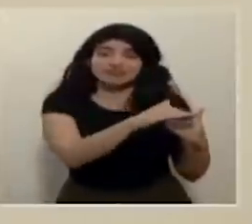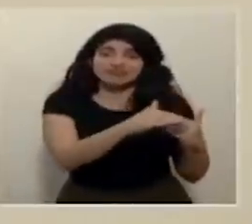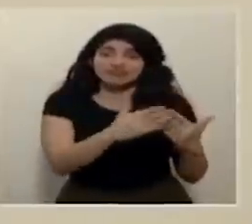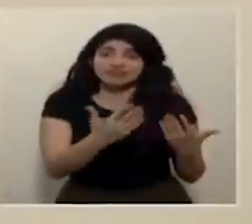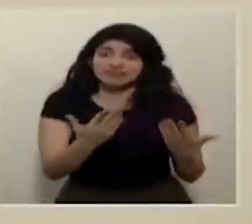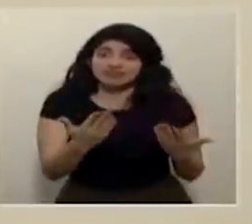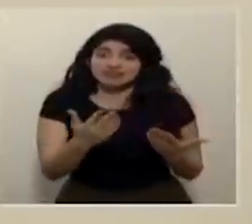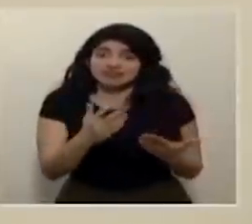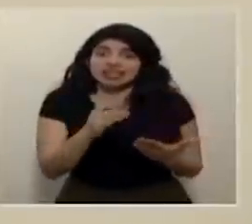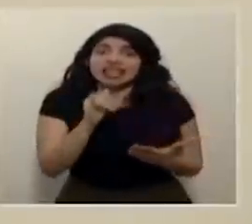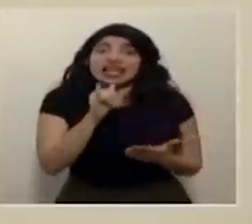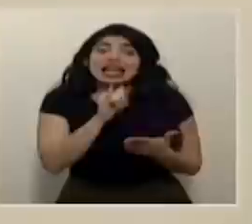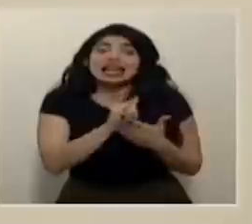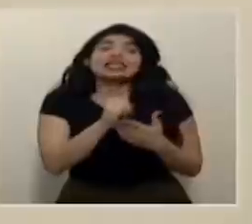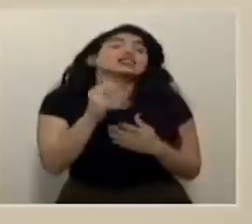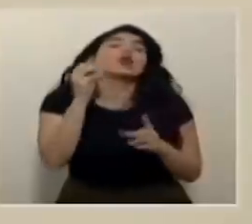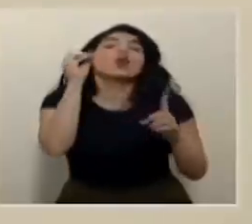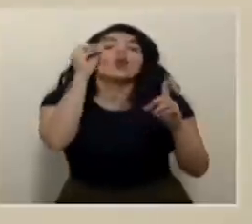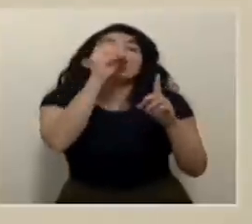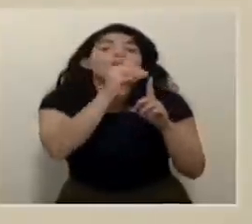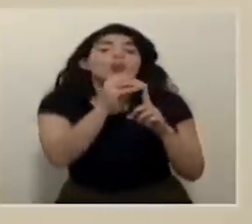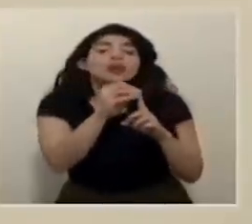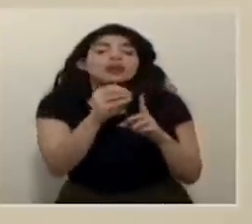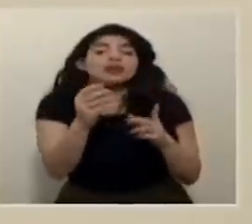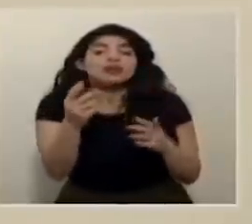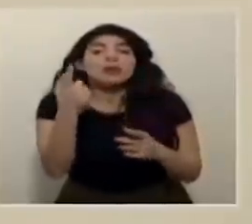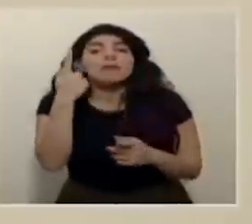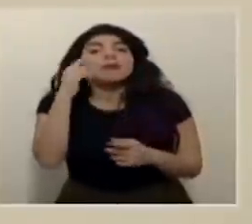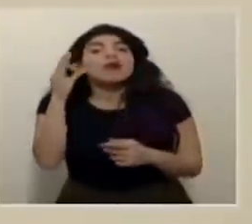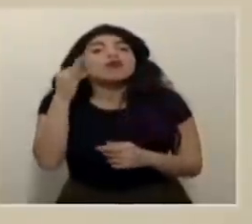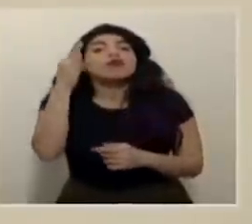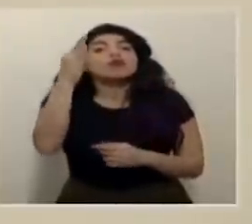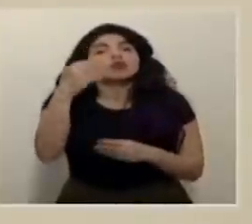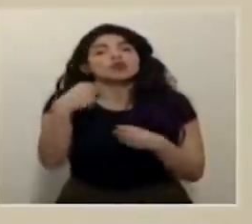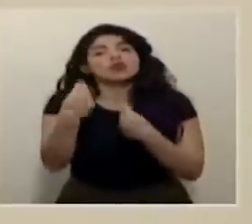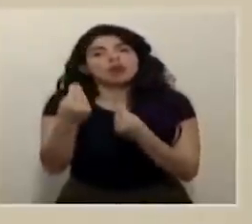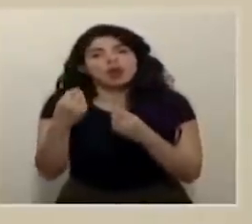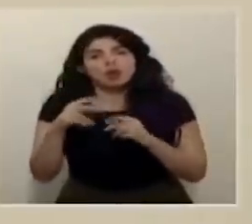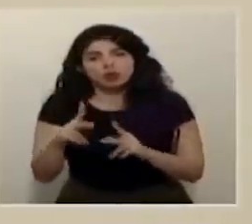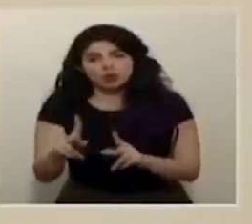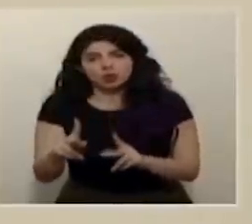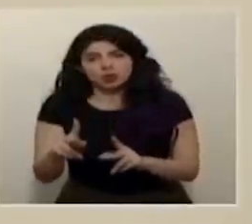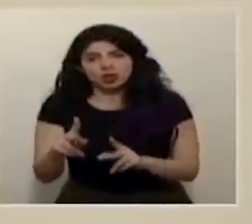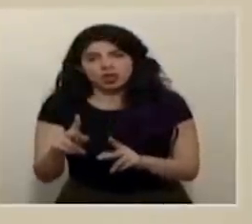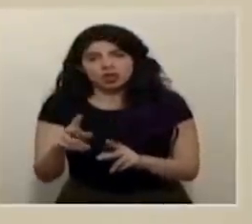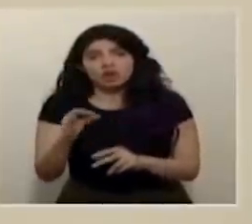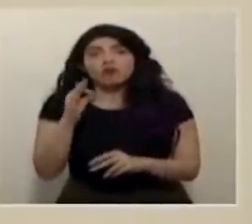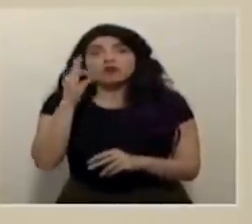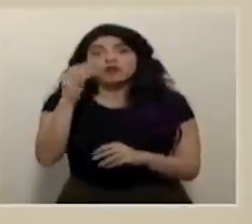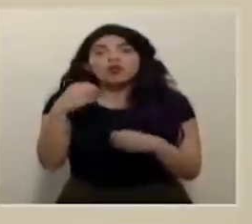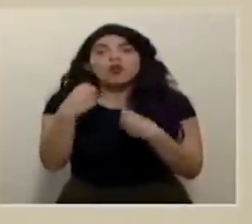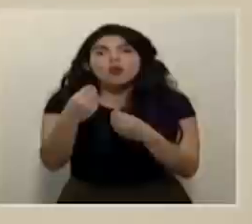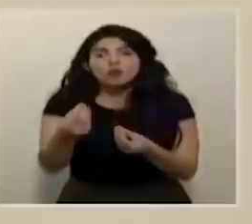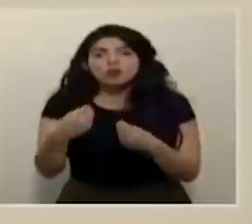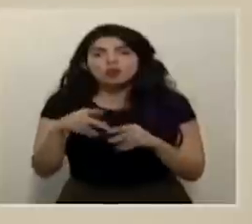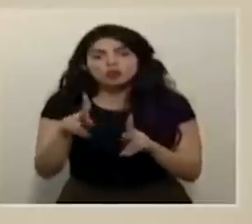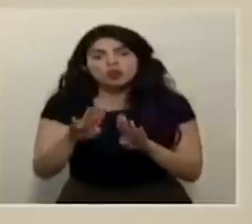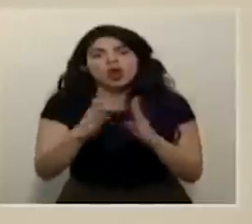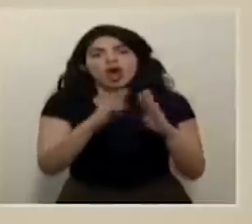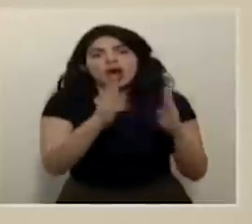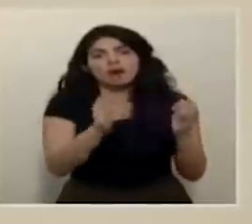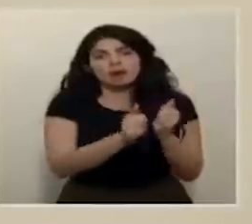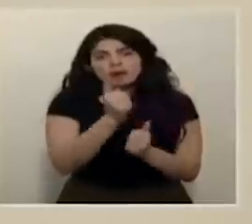eso es justamente para tener una oportunidad de ya volver atrás y poder tener una apertura más